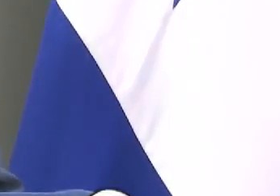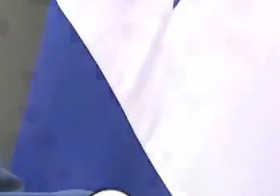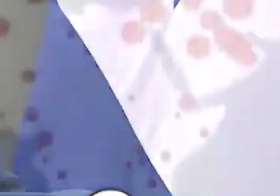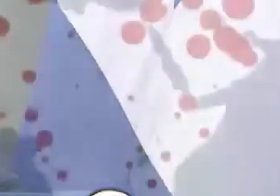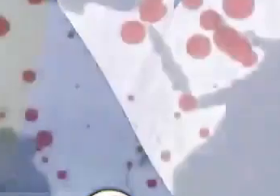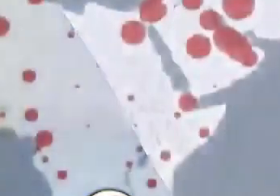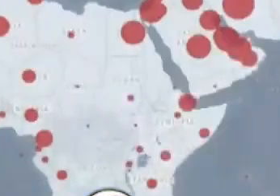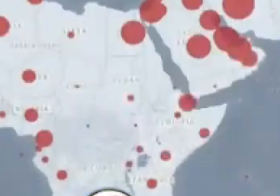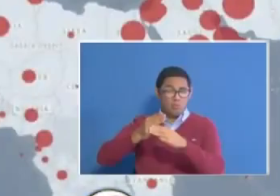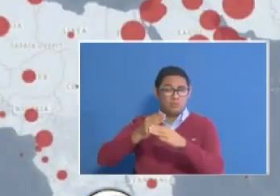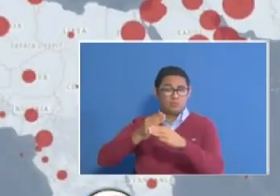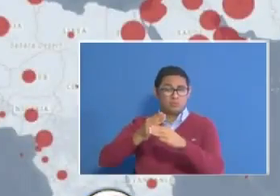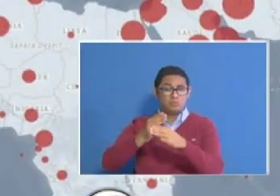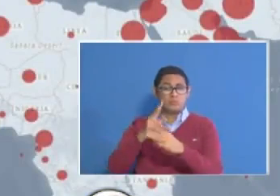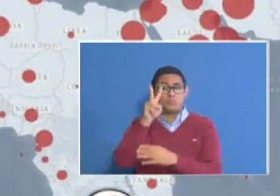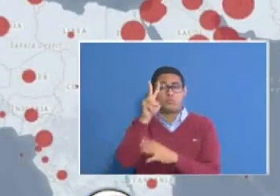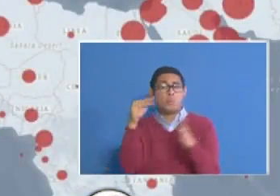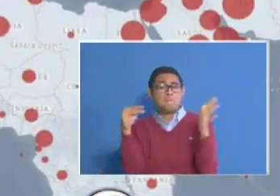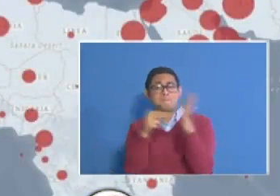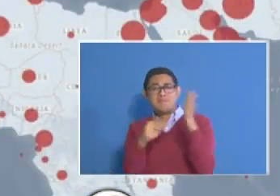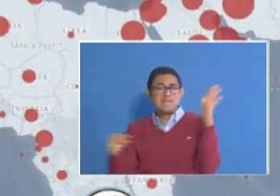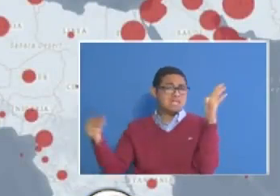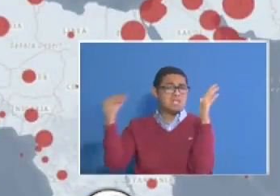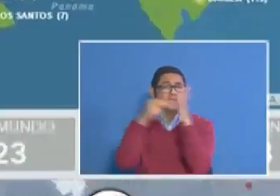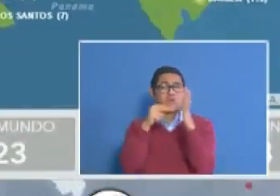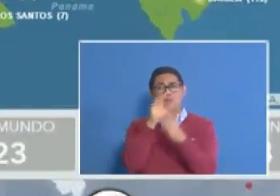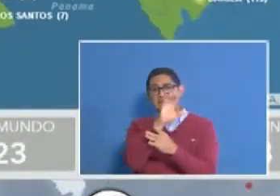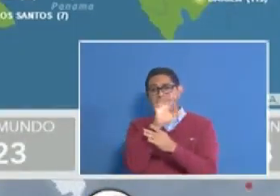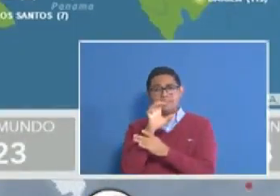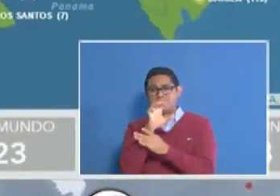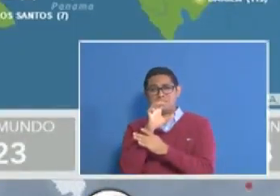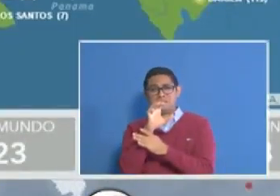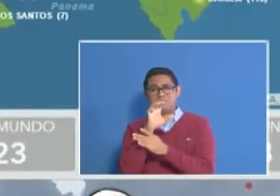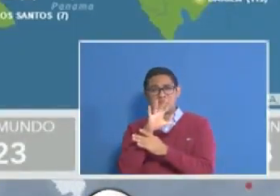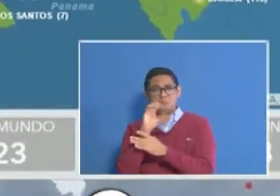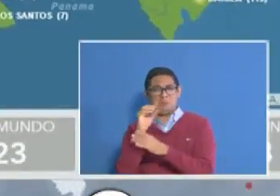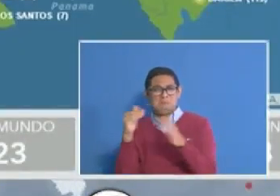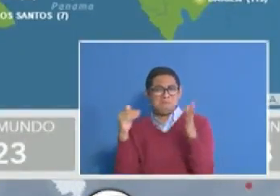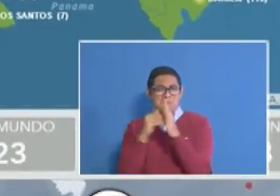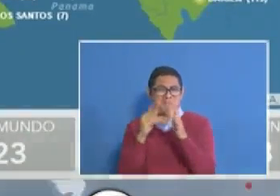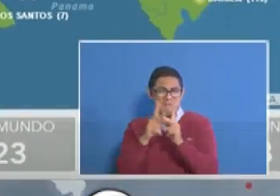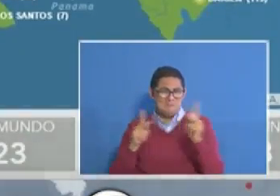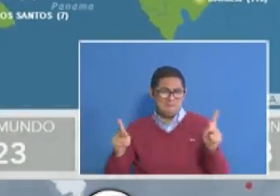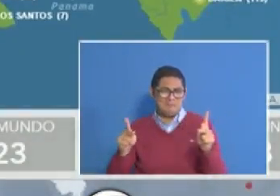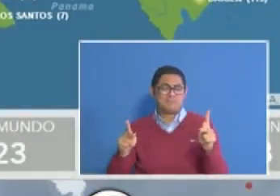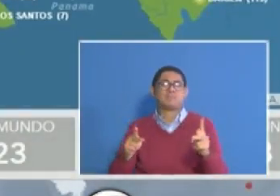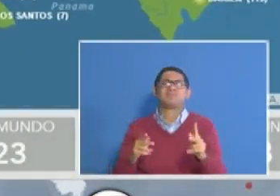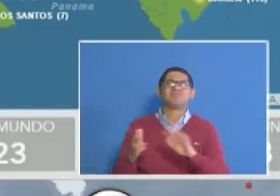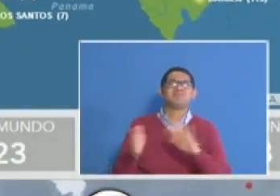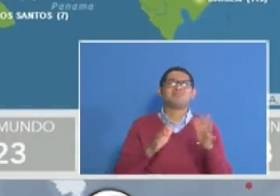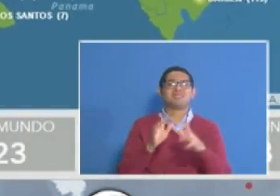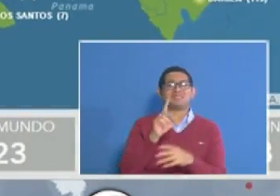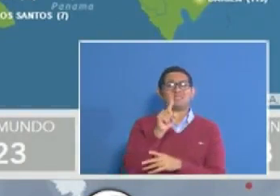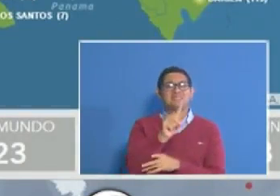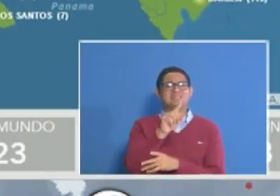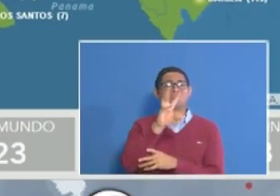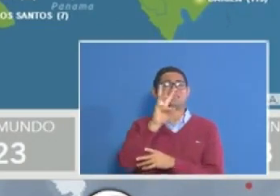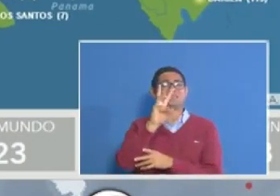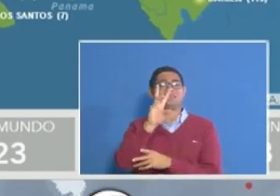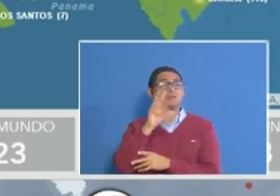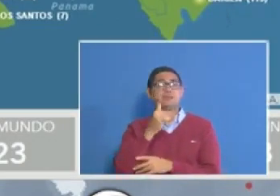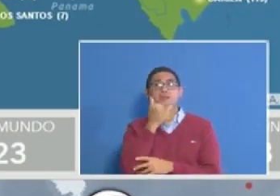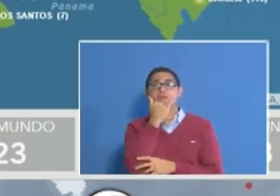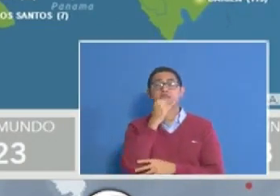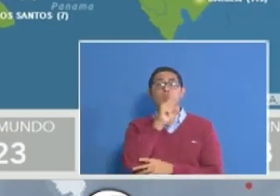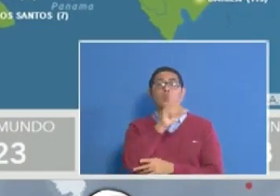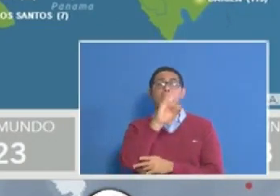.553.000 casos confirmados, más de 176.000 defunciones